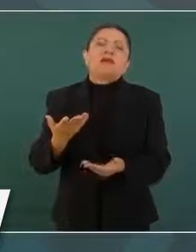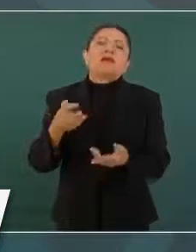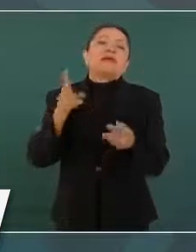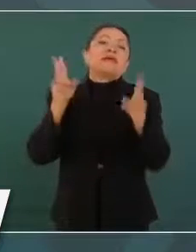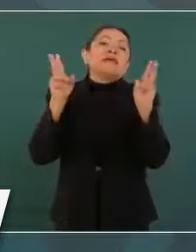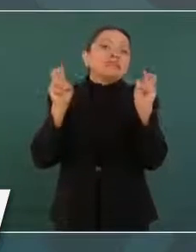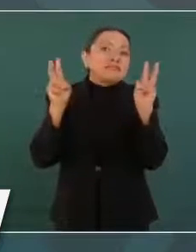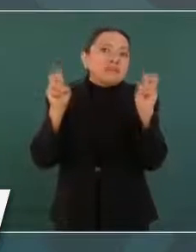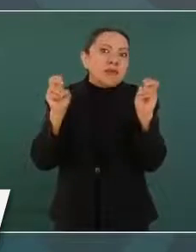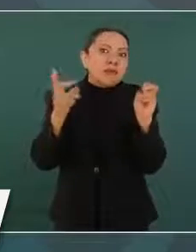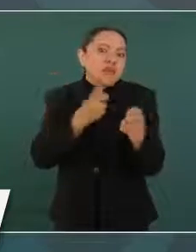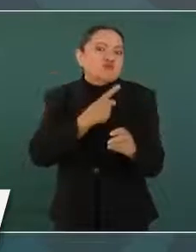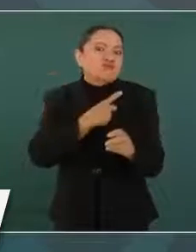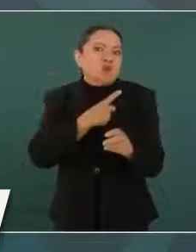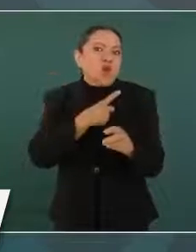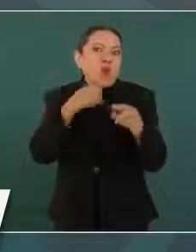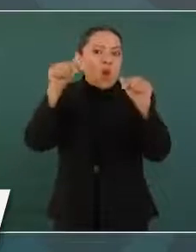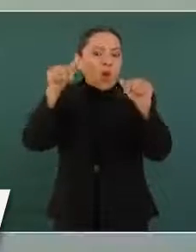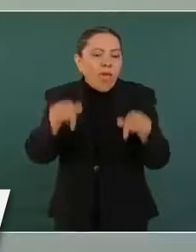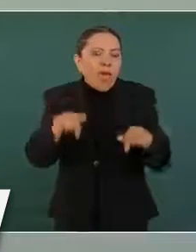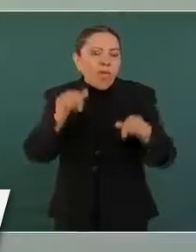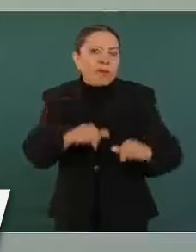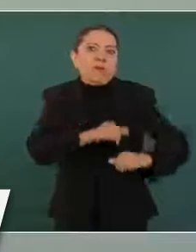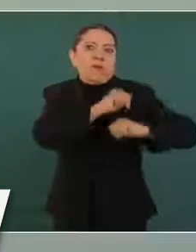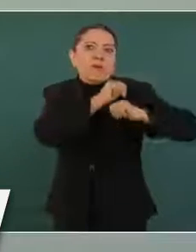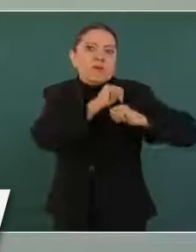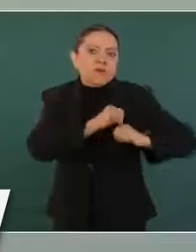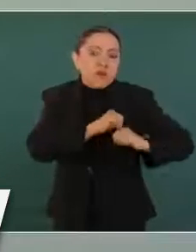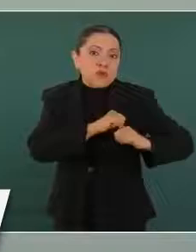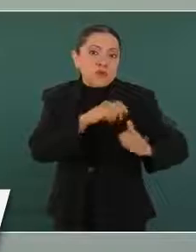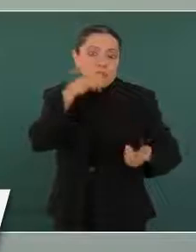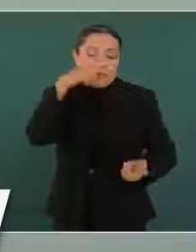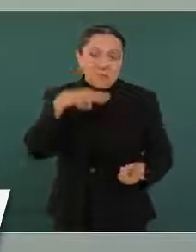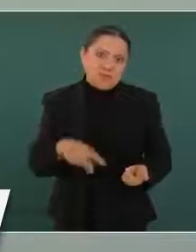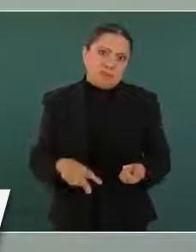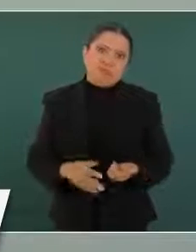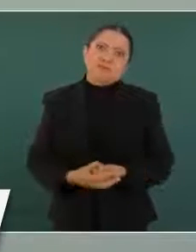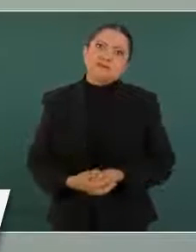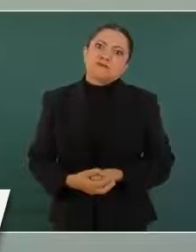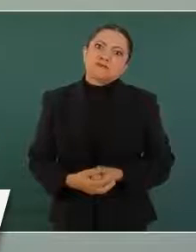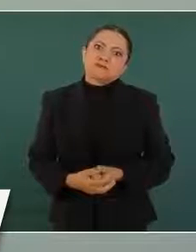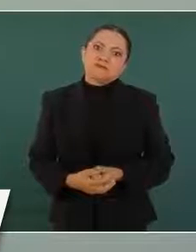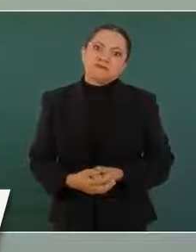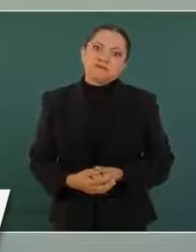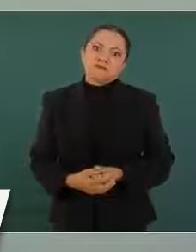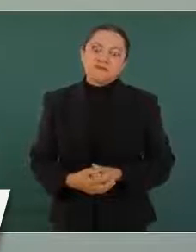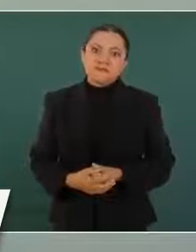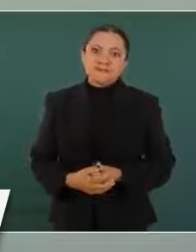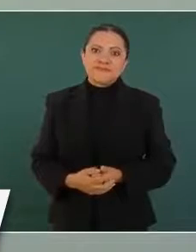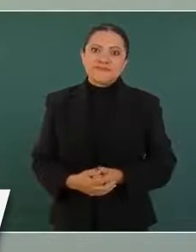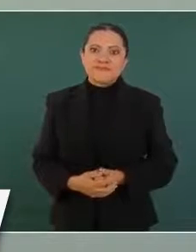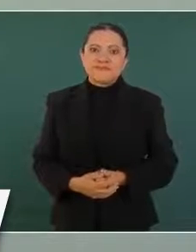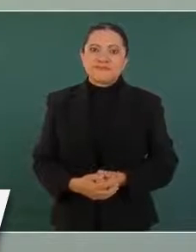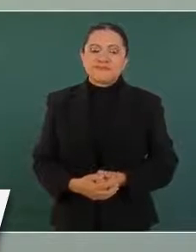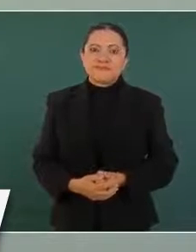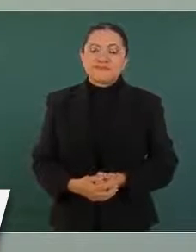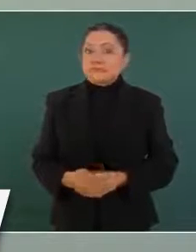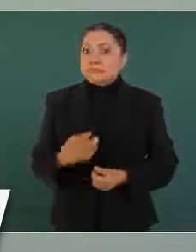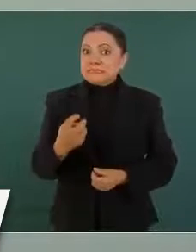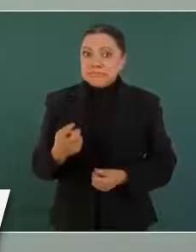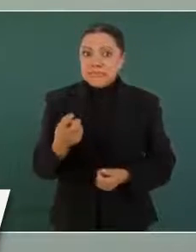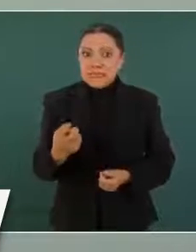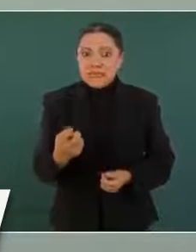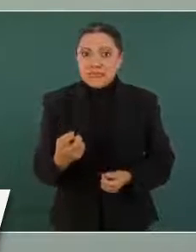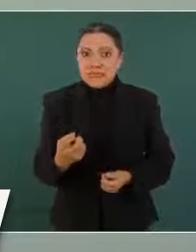corresponden a las autoridades mexicanas, eso es